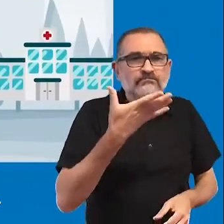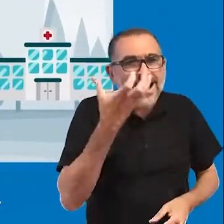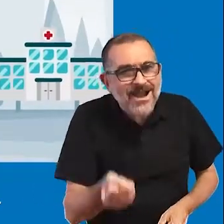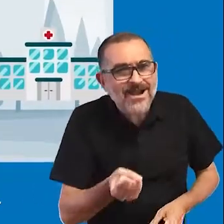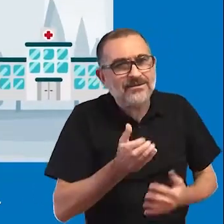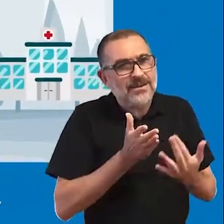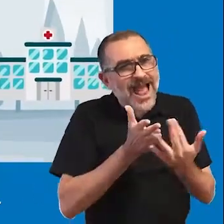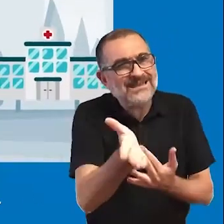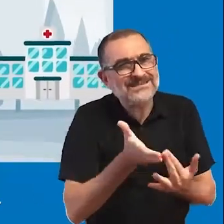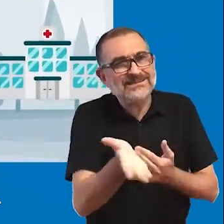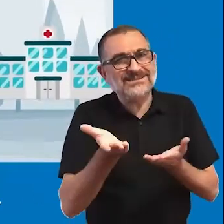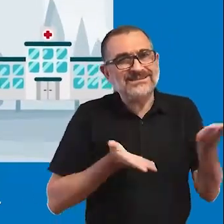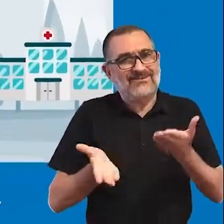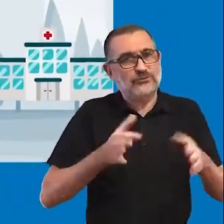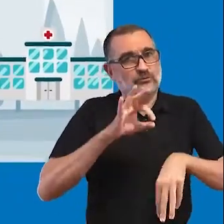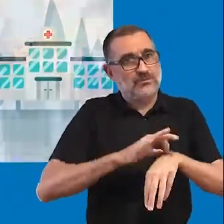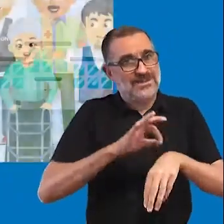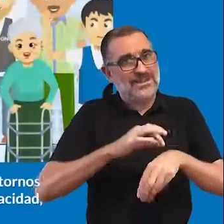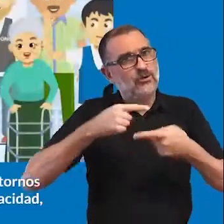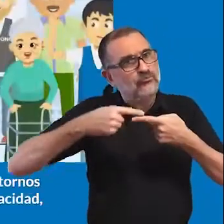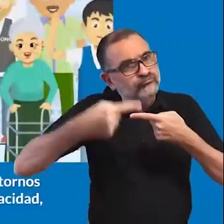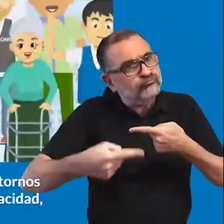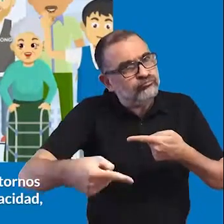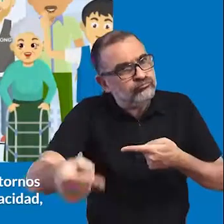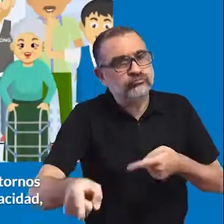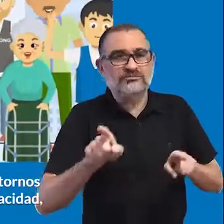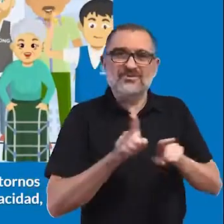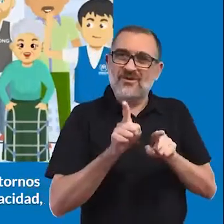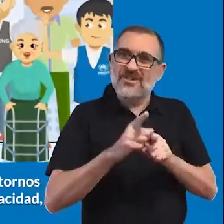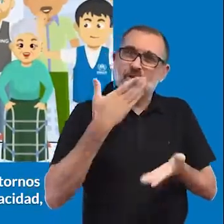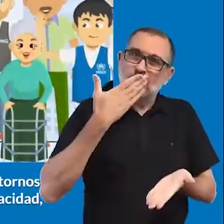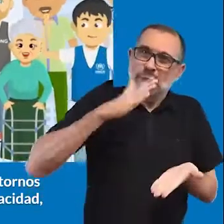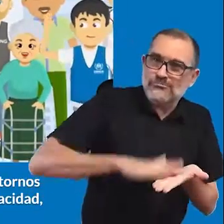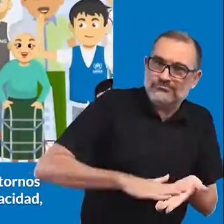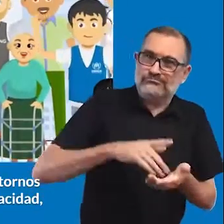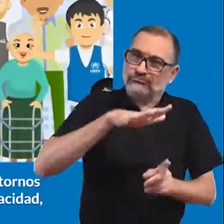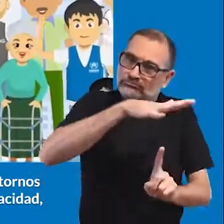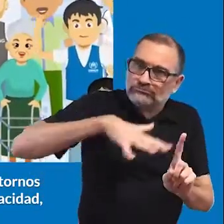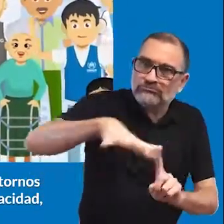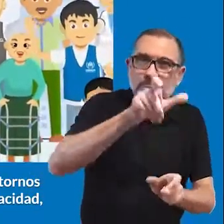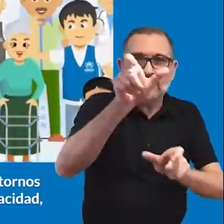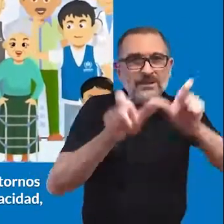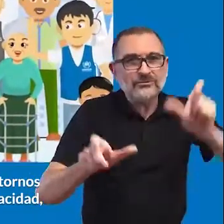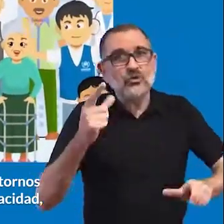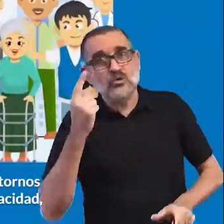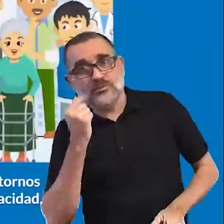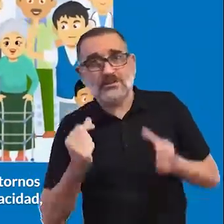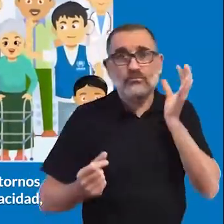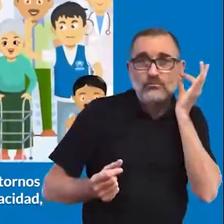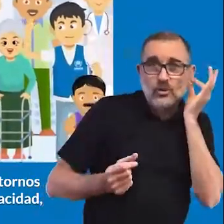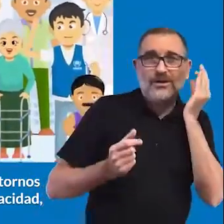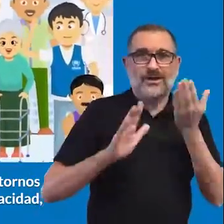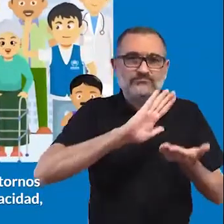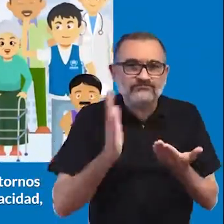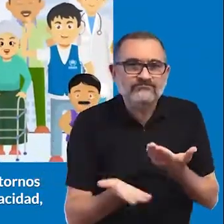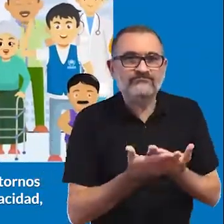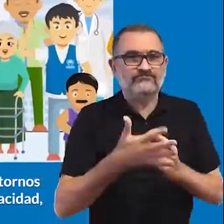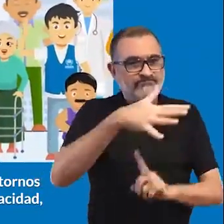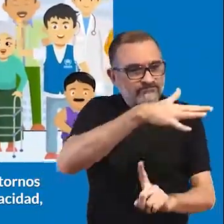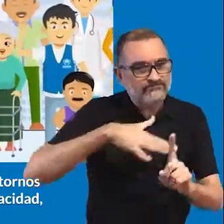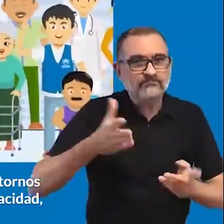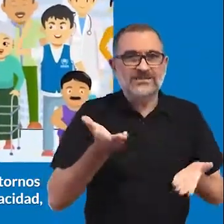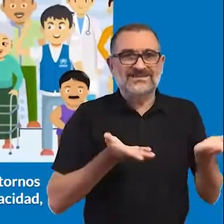médicos de manera oportuna. Es compromiso de todos y todas garantizar entornos y servicios